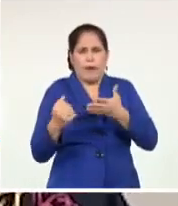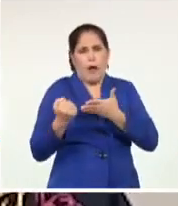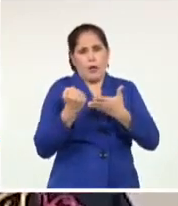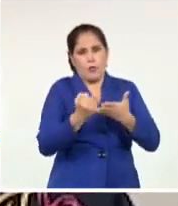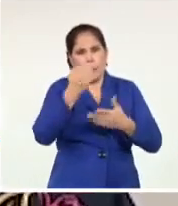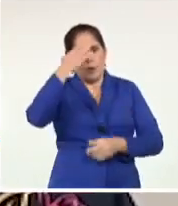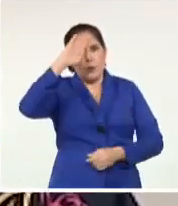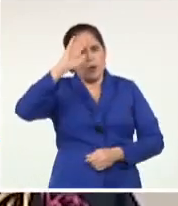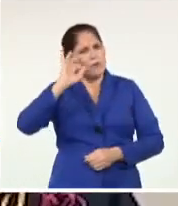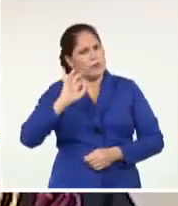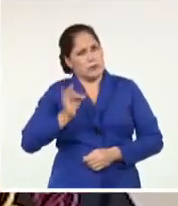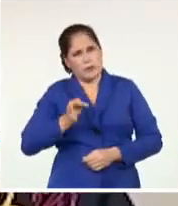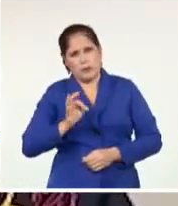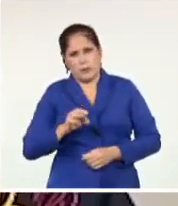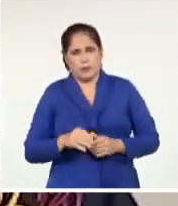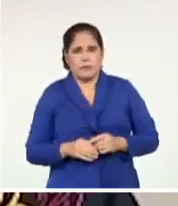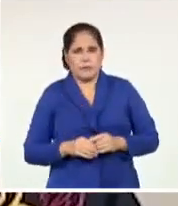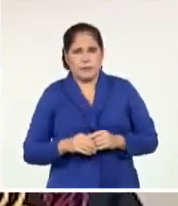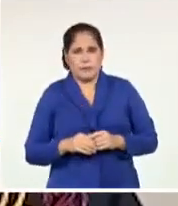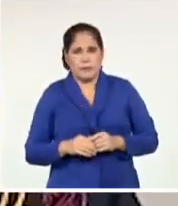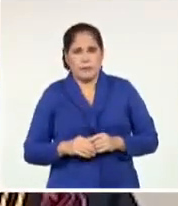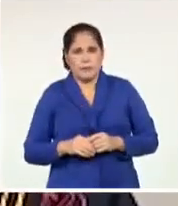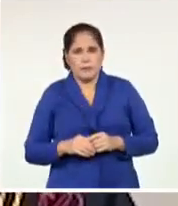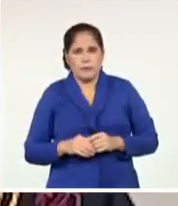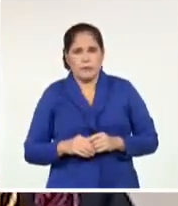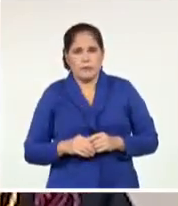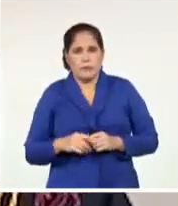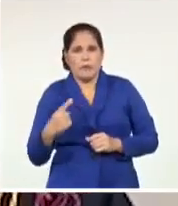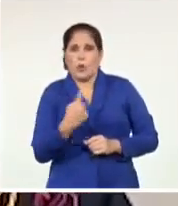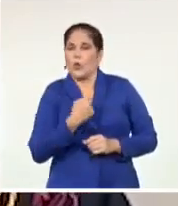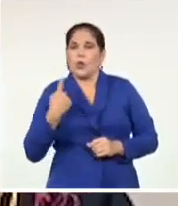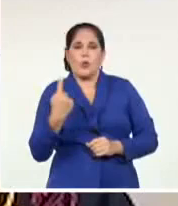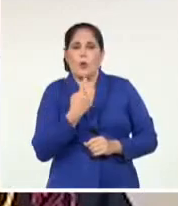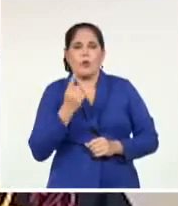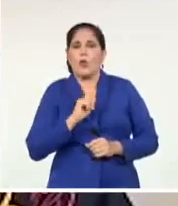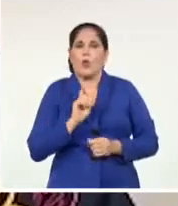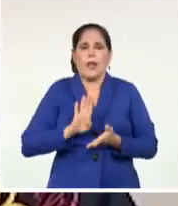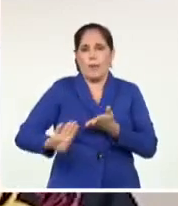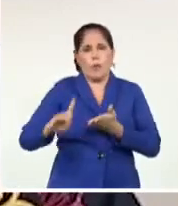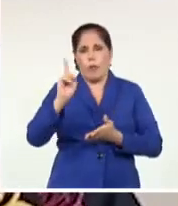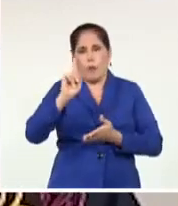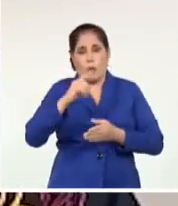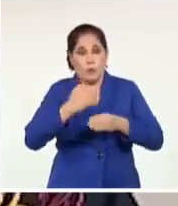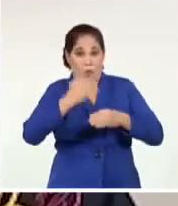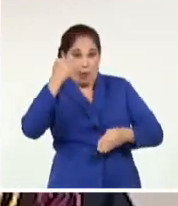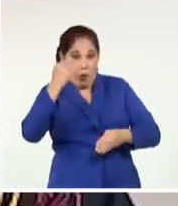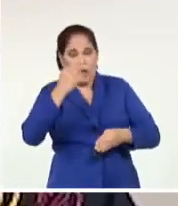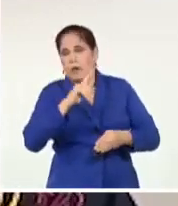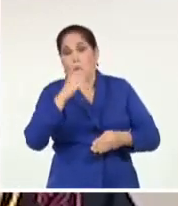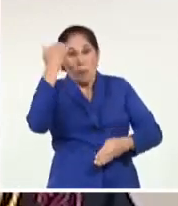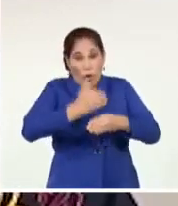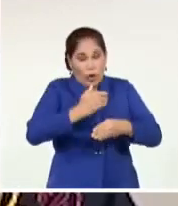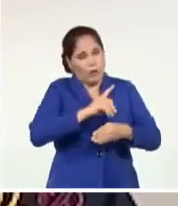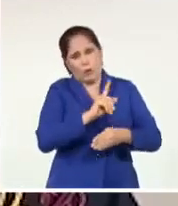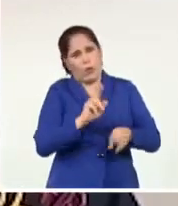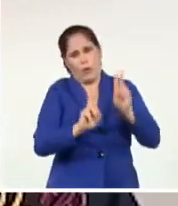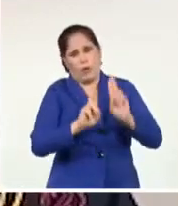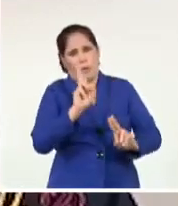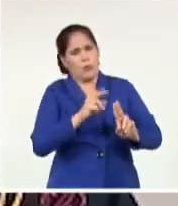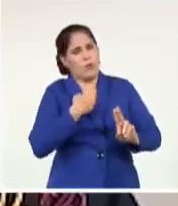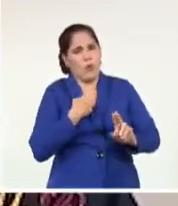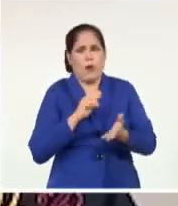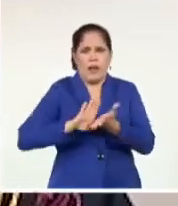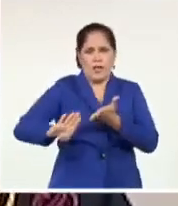bloqueo, a la industria. Nuestro rechazo total. Si en todo momento hemos